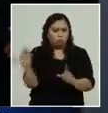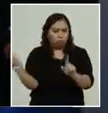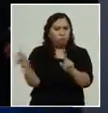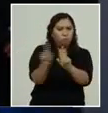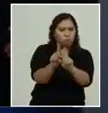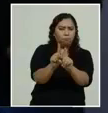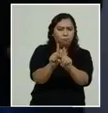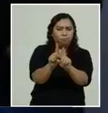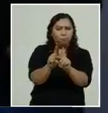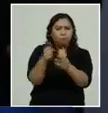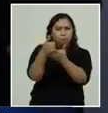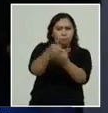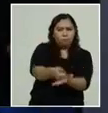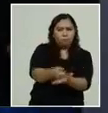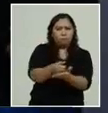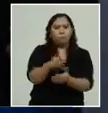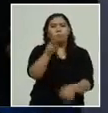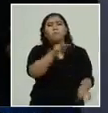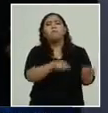repetir